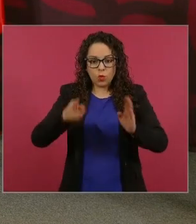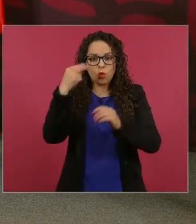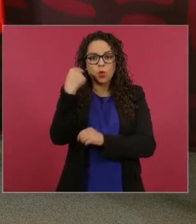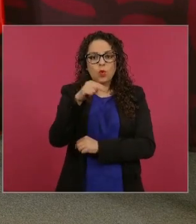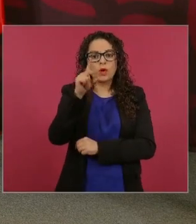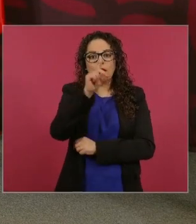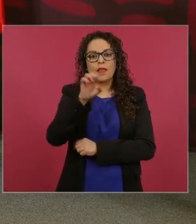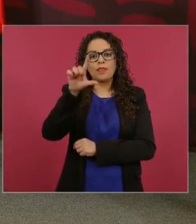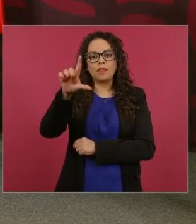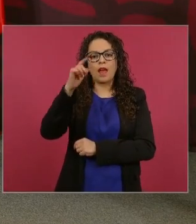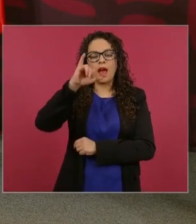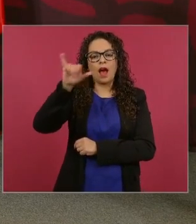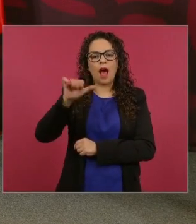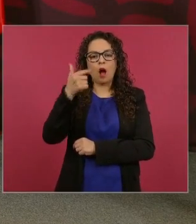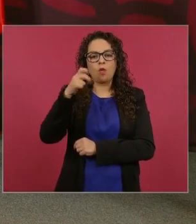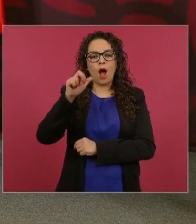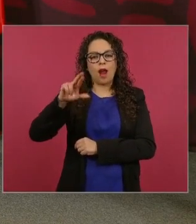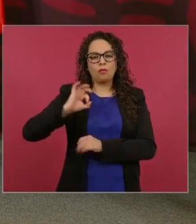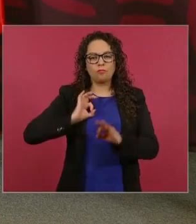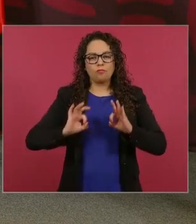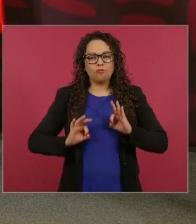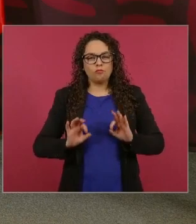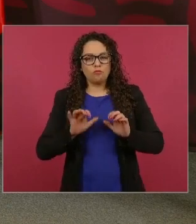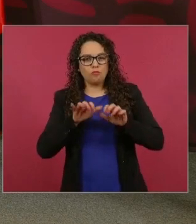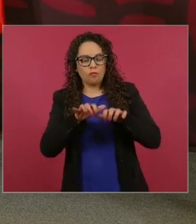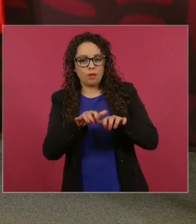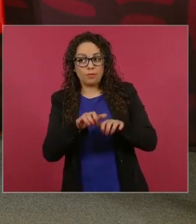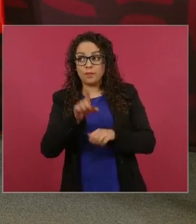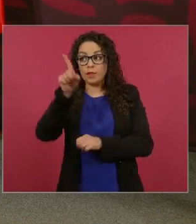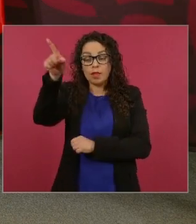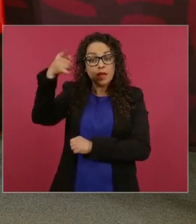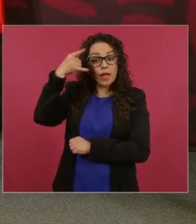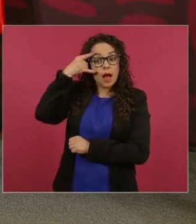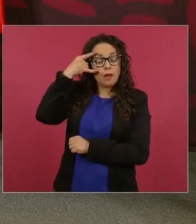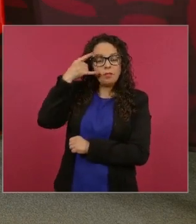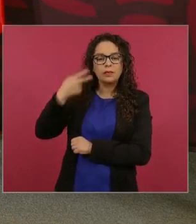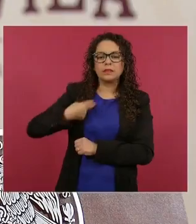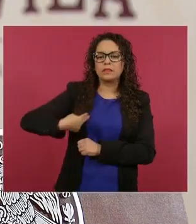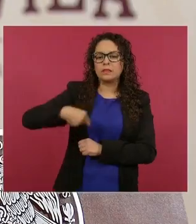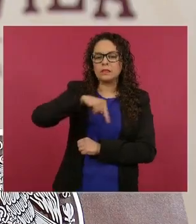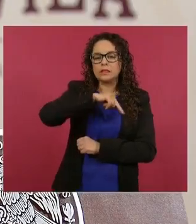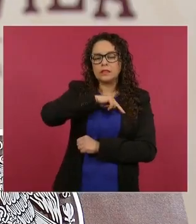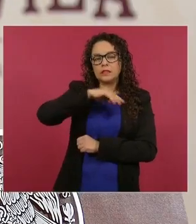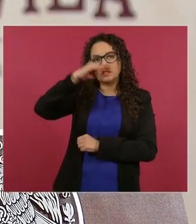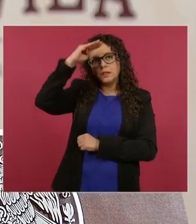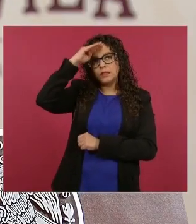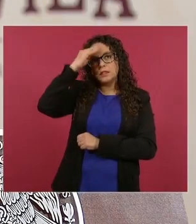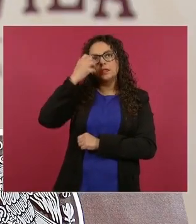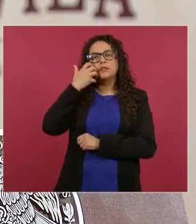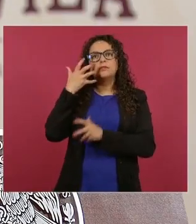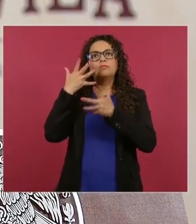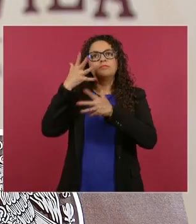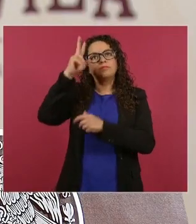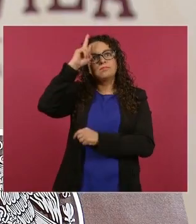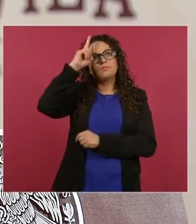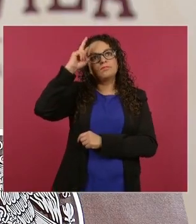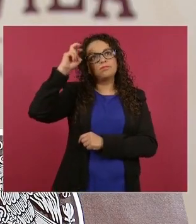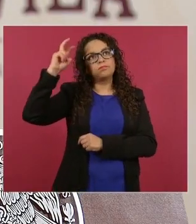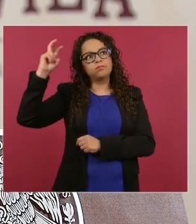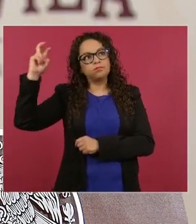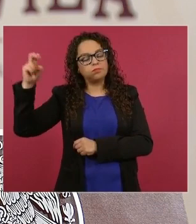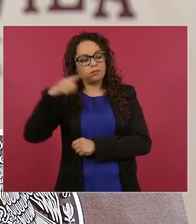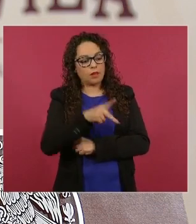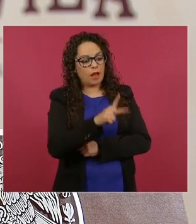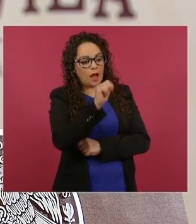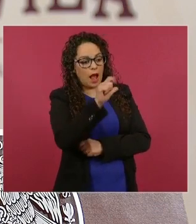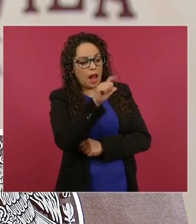llamamos. Y en Campeche tenemos un sueño y queremos conectar la región Gran